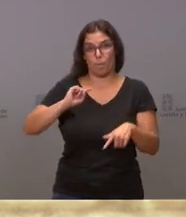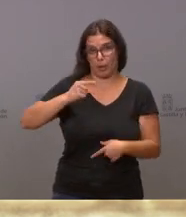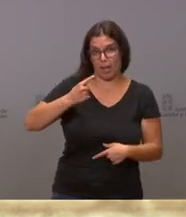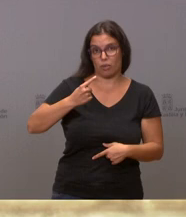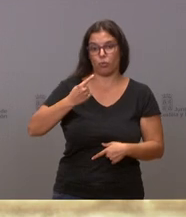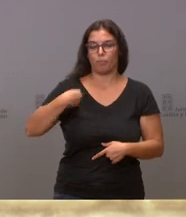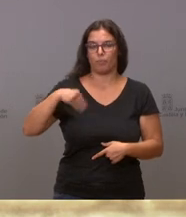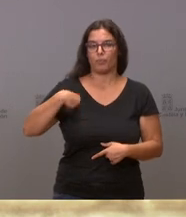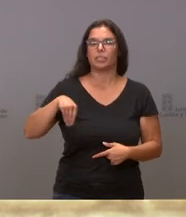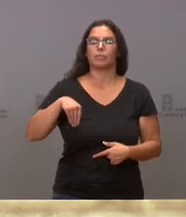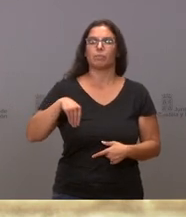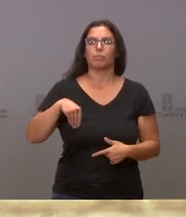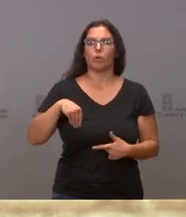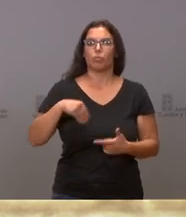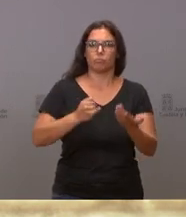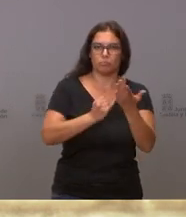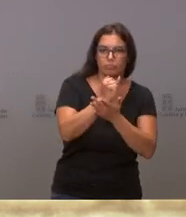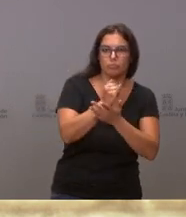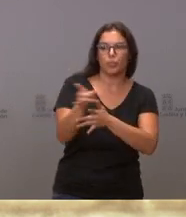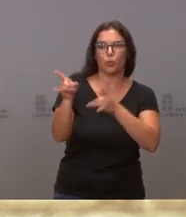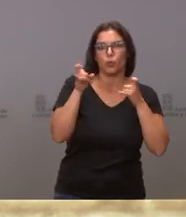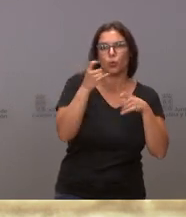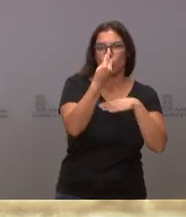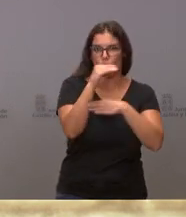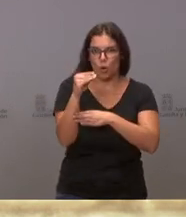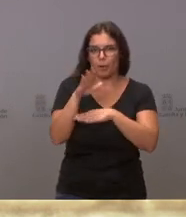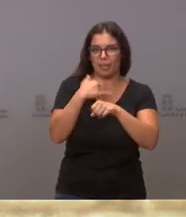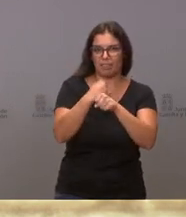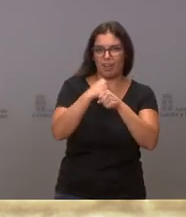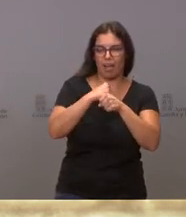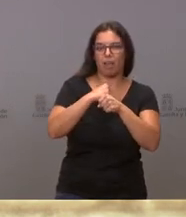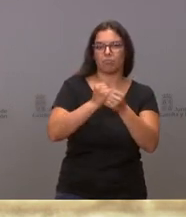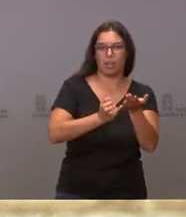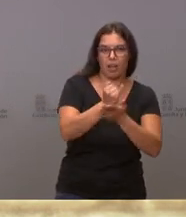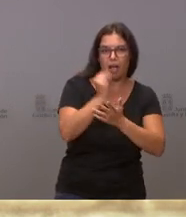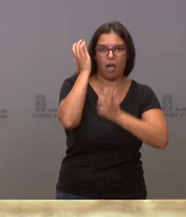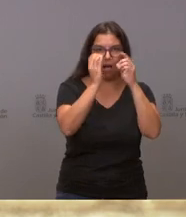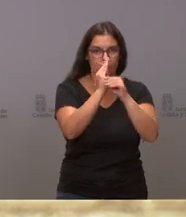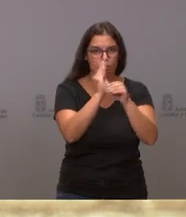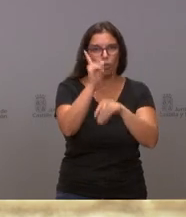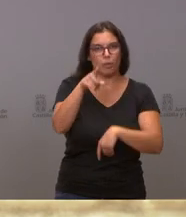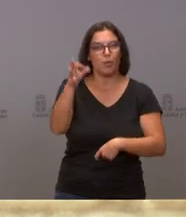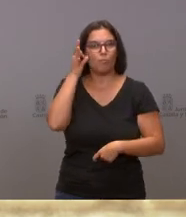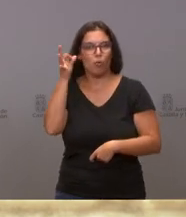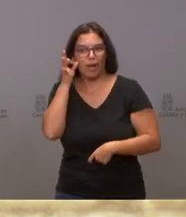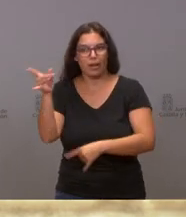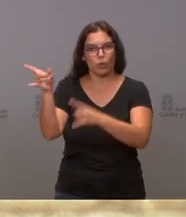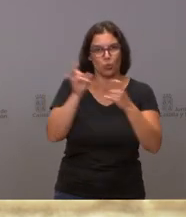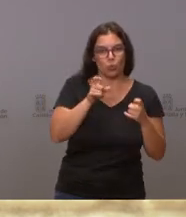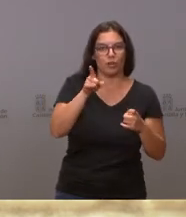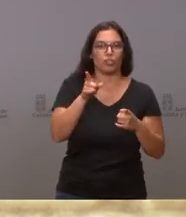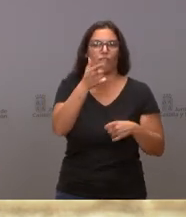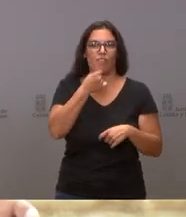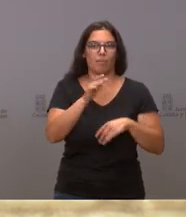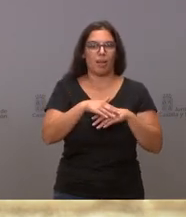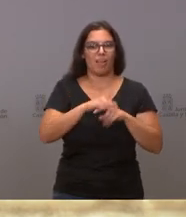fundamental, la incorporación de jóvenes y de mujeres en el campo. Eso permite la incorporación de nuevas familias en el territorio.